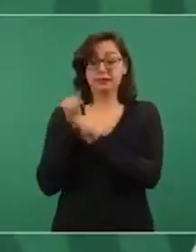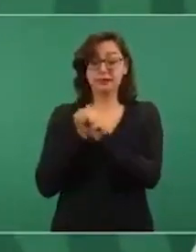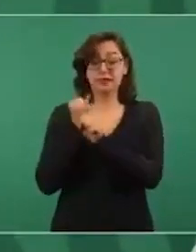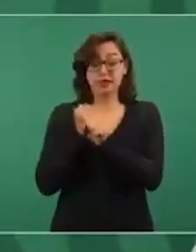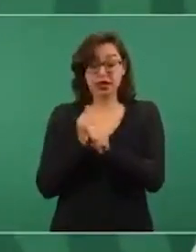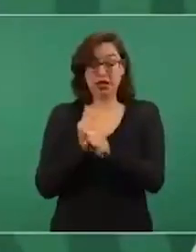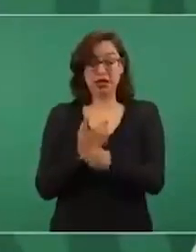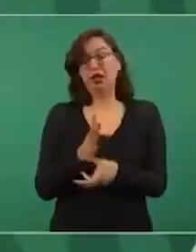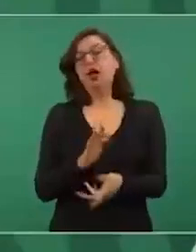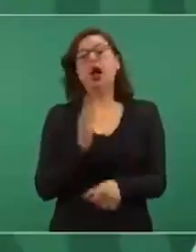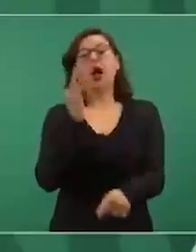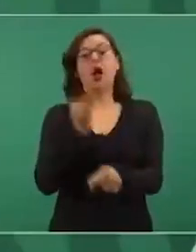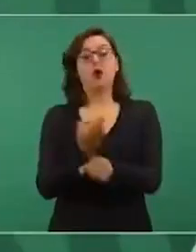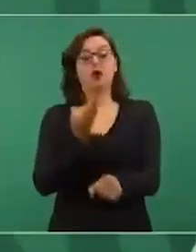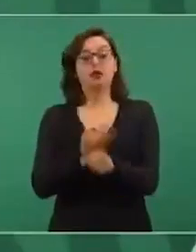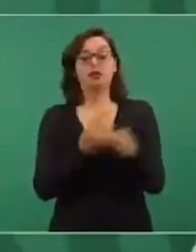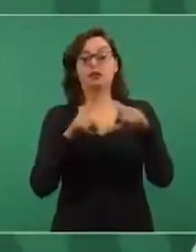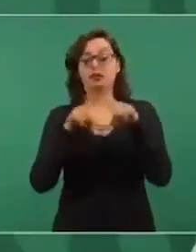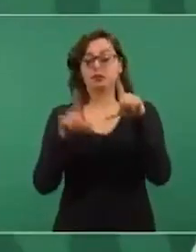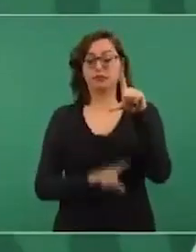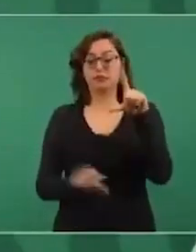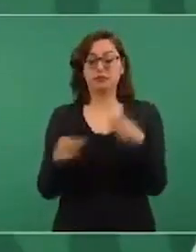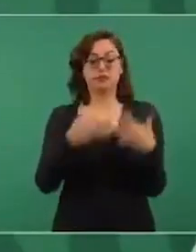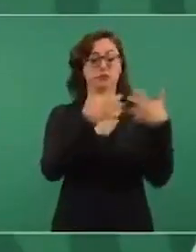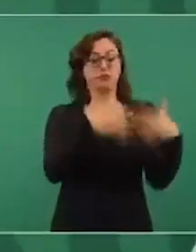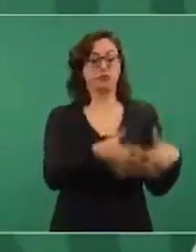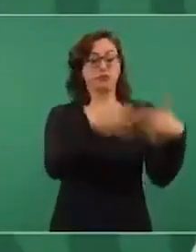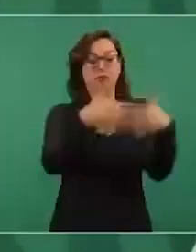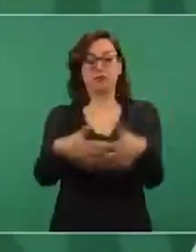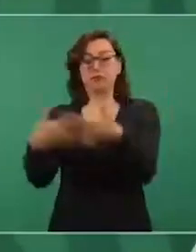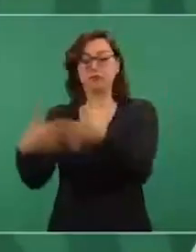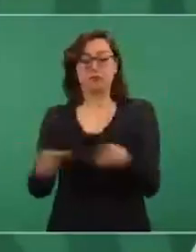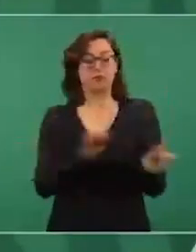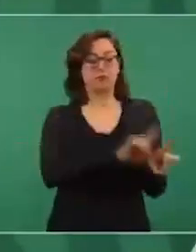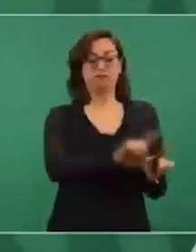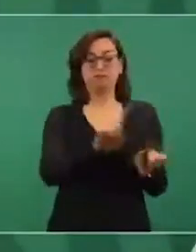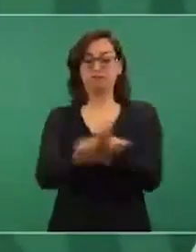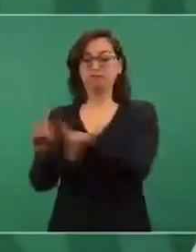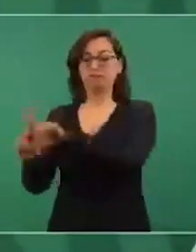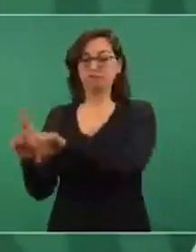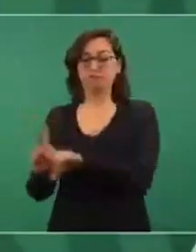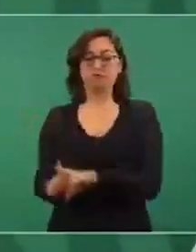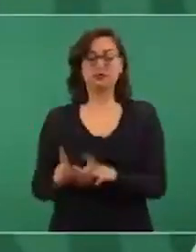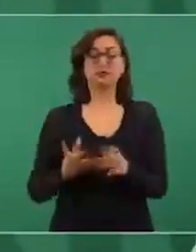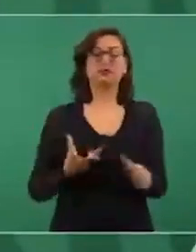mantenimiento como nunca, porque se están modernizando,